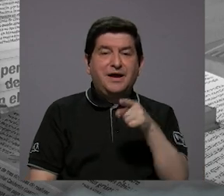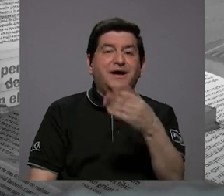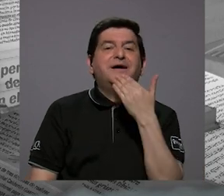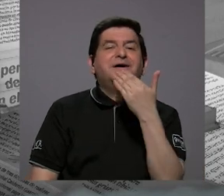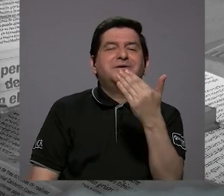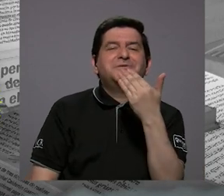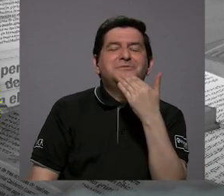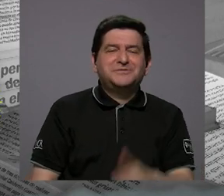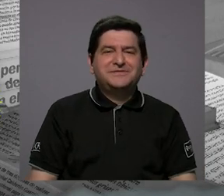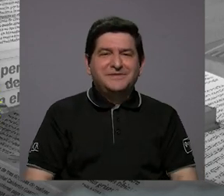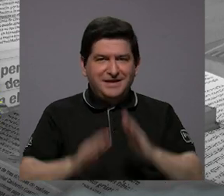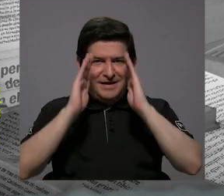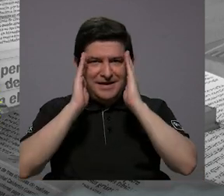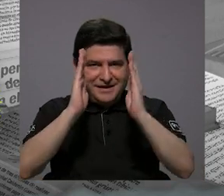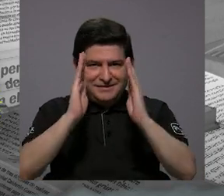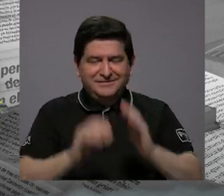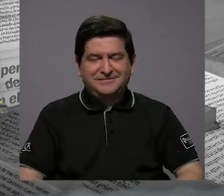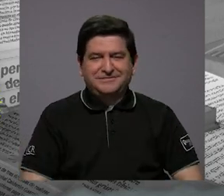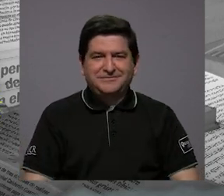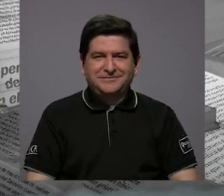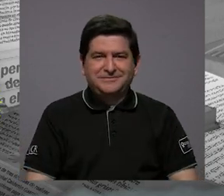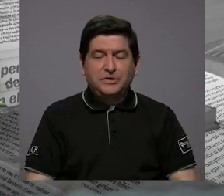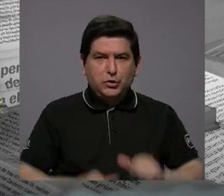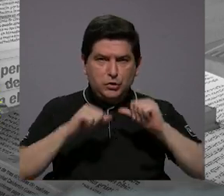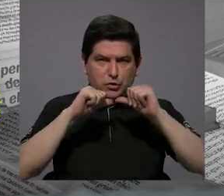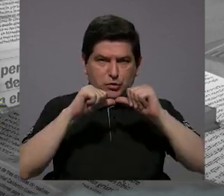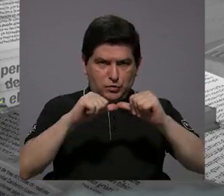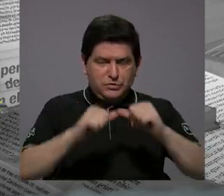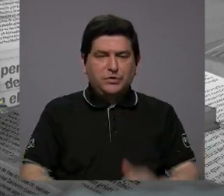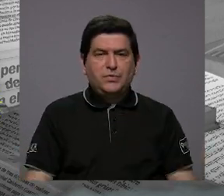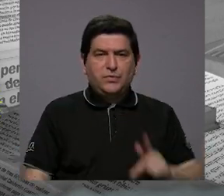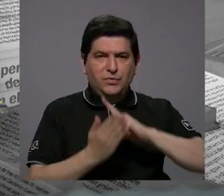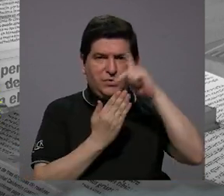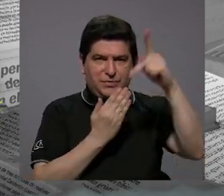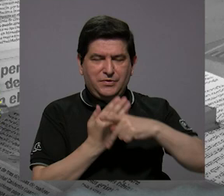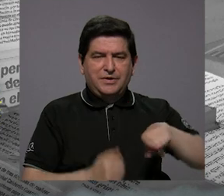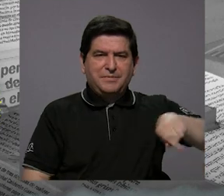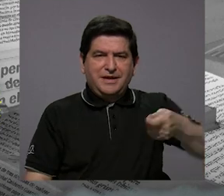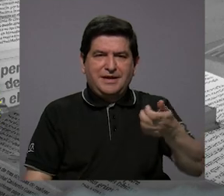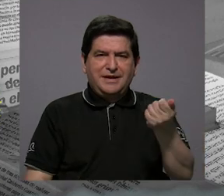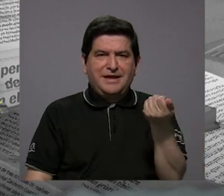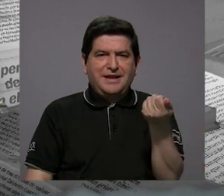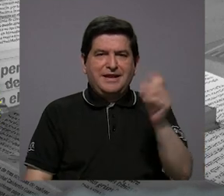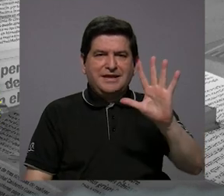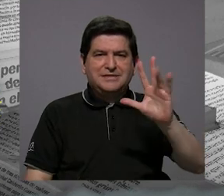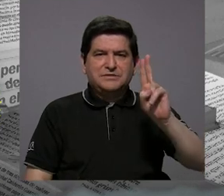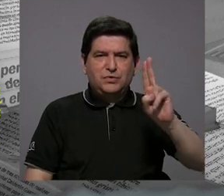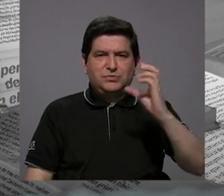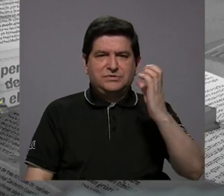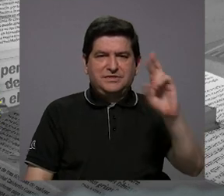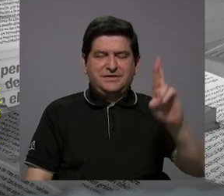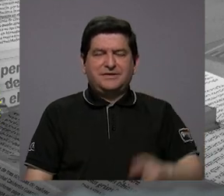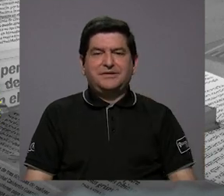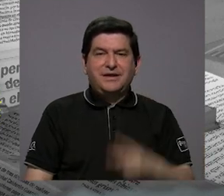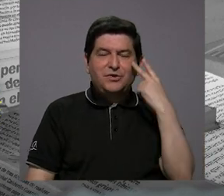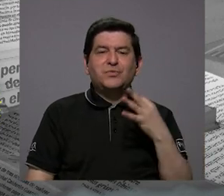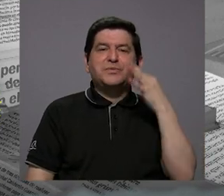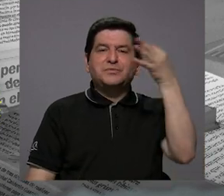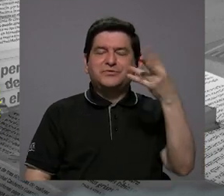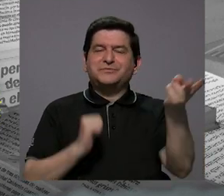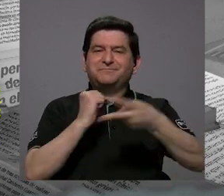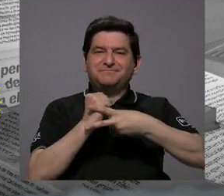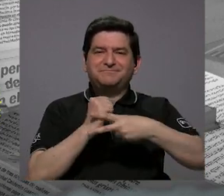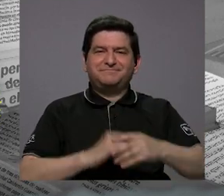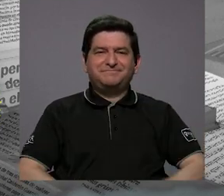A usted le damos las gracias por haber estado con nosotros y continúan con la programación del Canal 15 OCR.